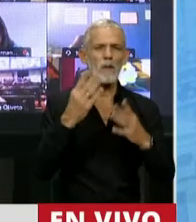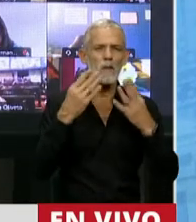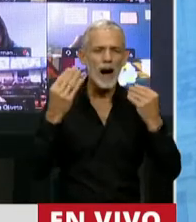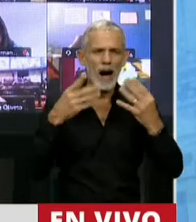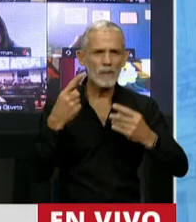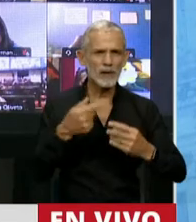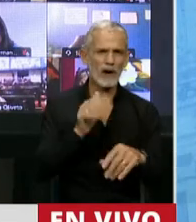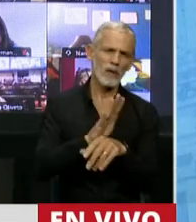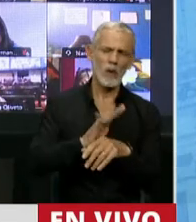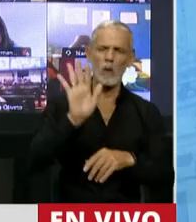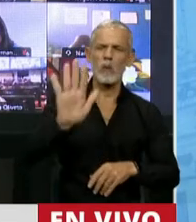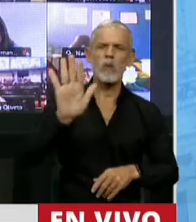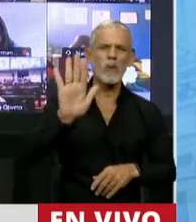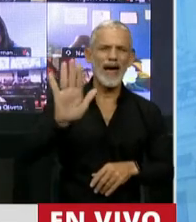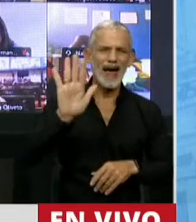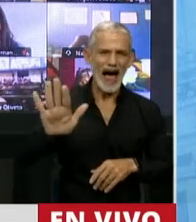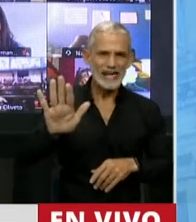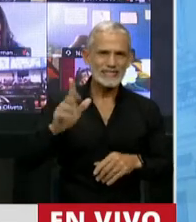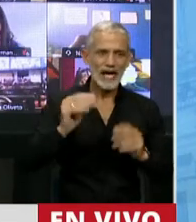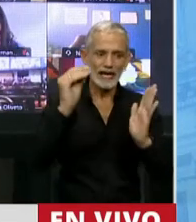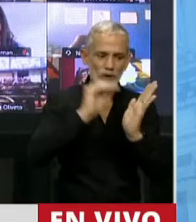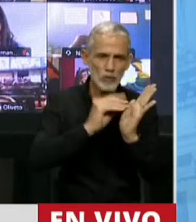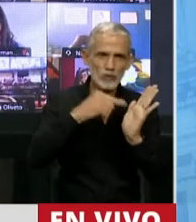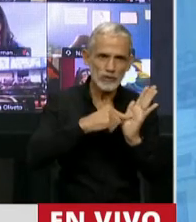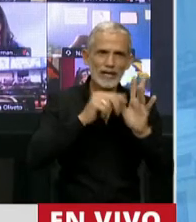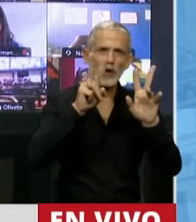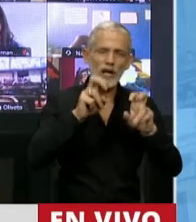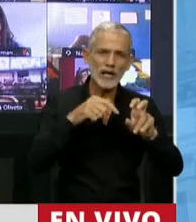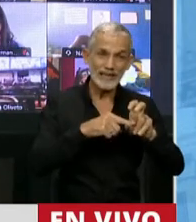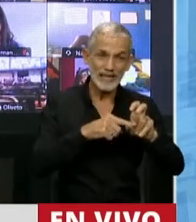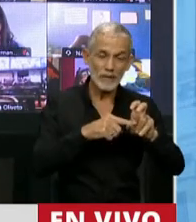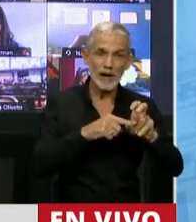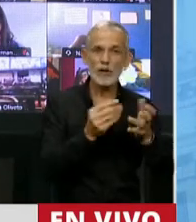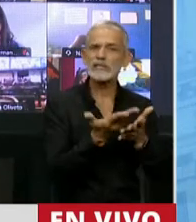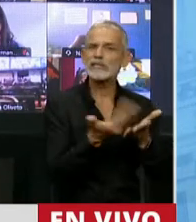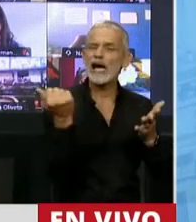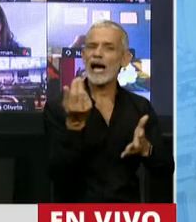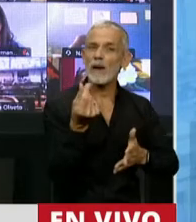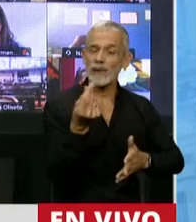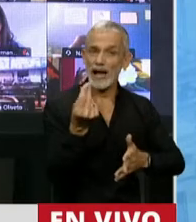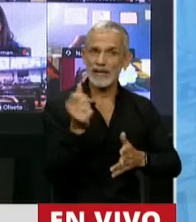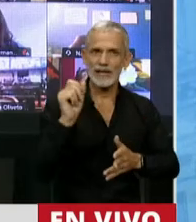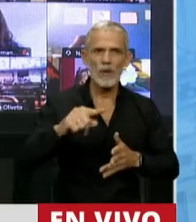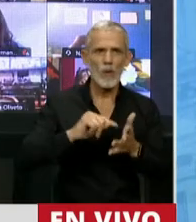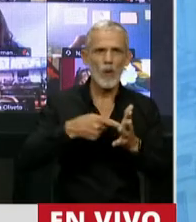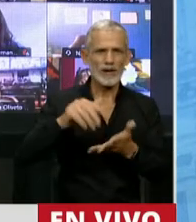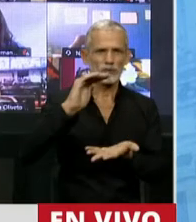venganza incluyendo en el temario el despojo de los recursos de los porteños.